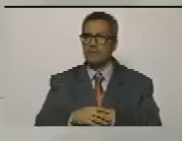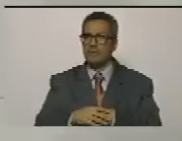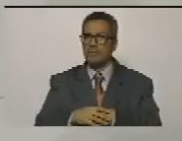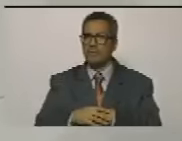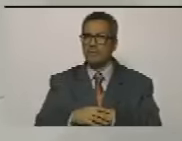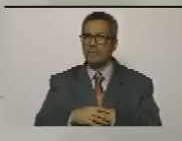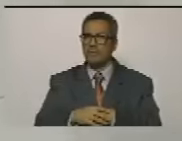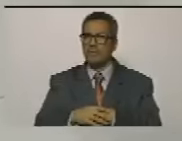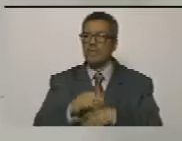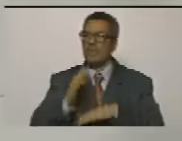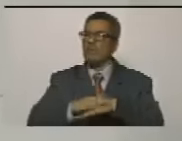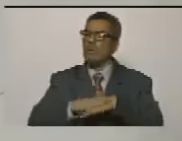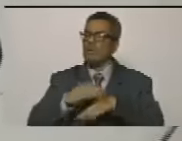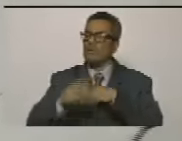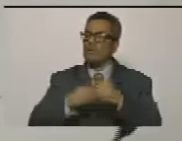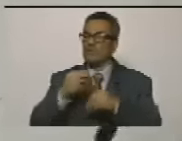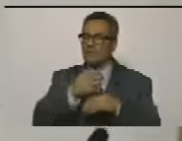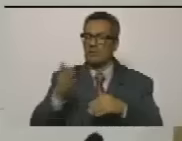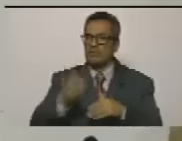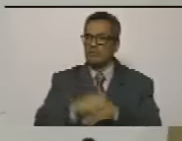¿qué hubieran hecho ellos?